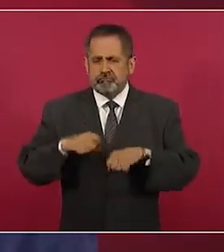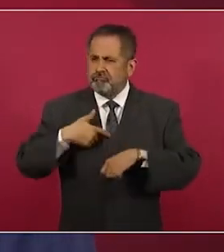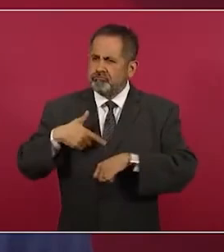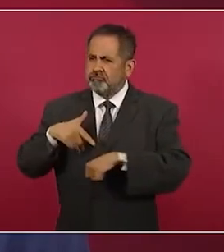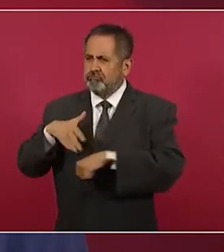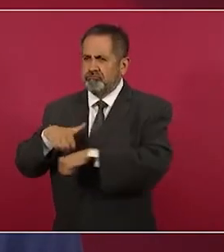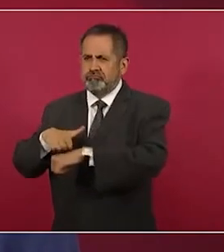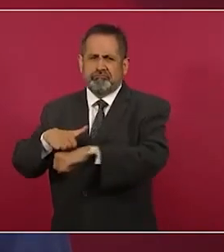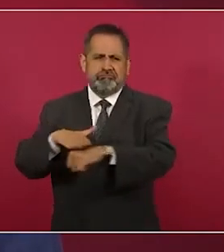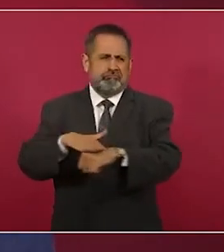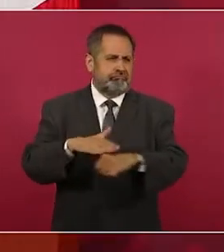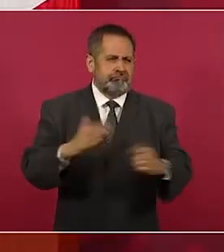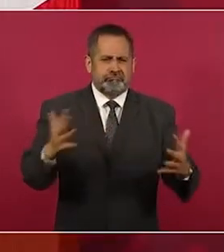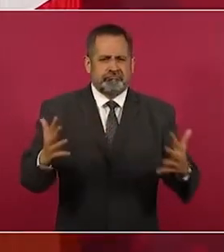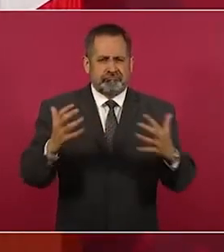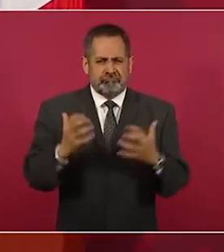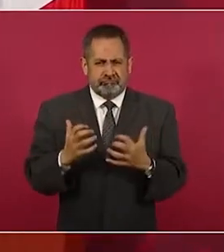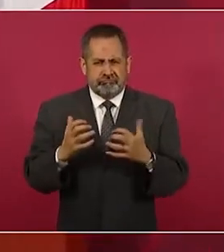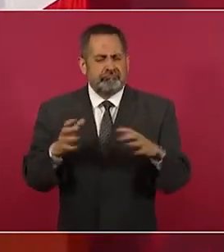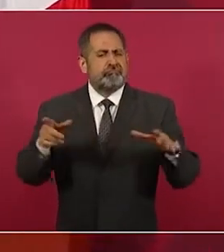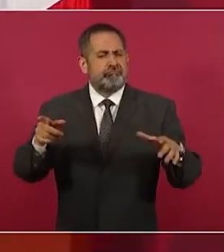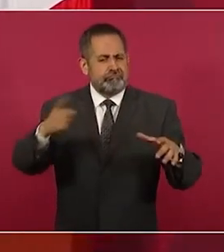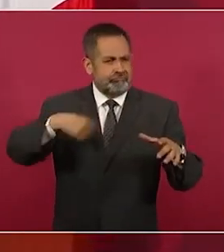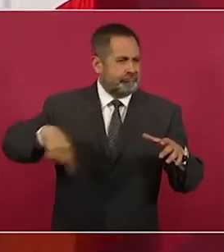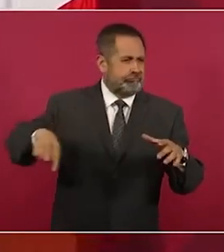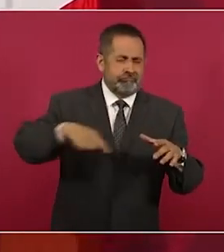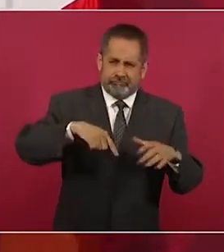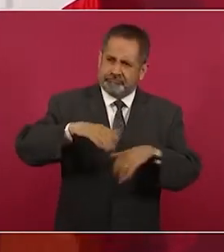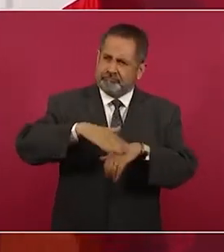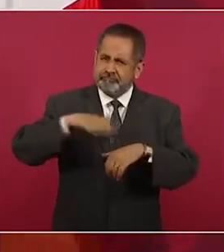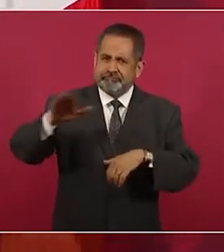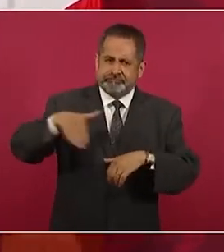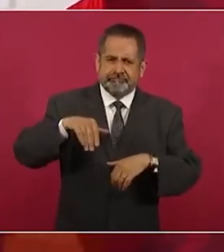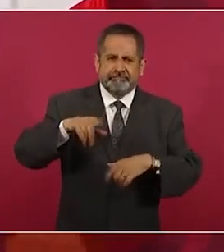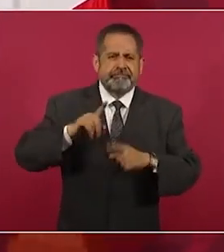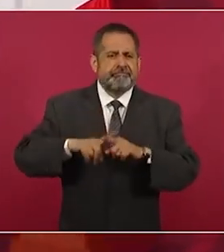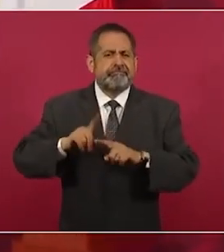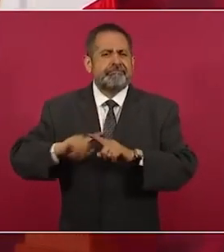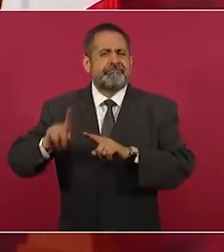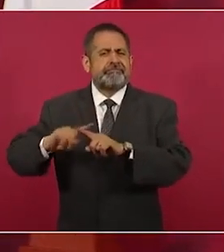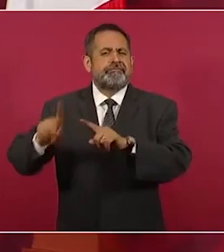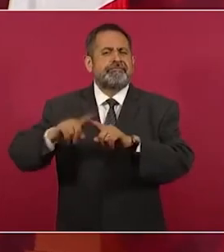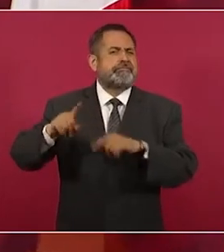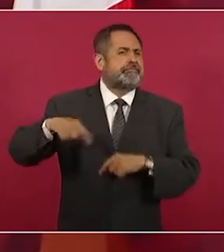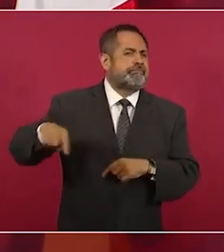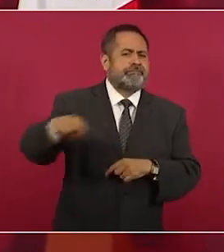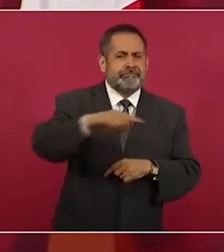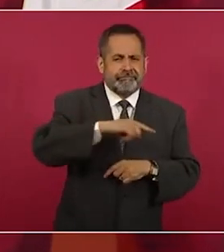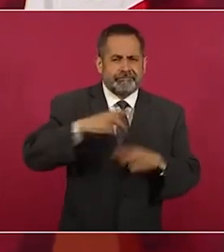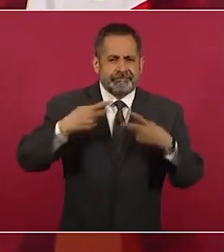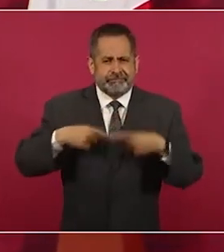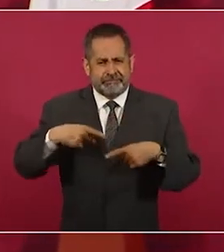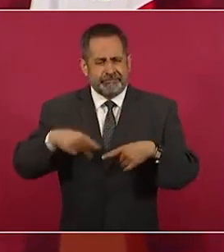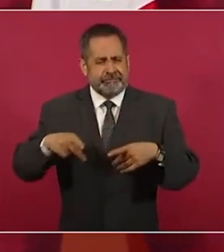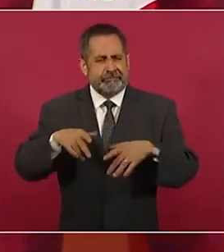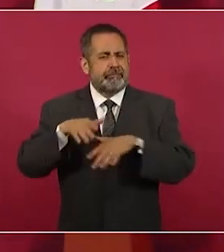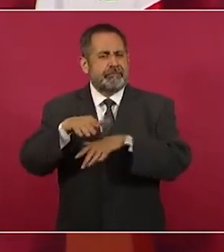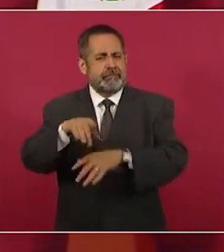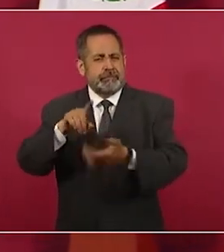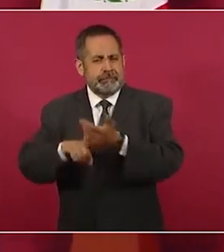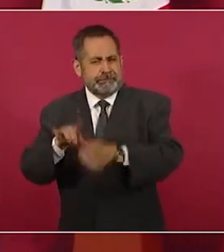a todos los servidores públicos del sector energético.